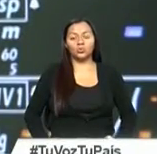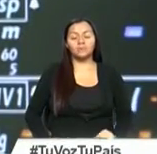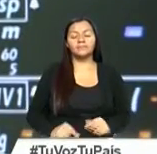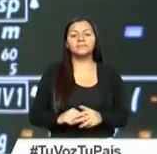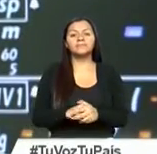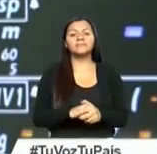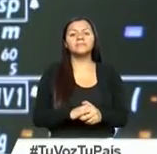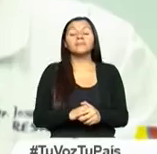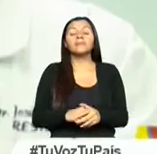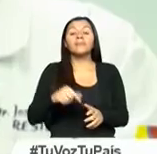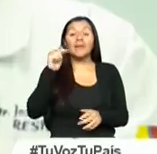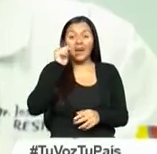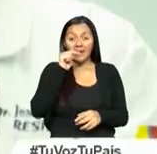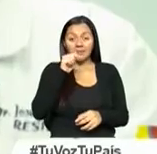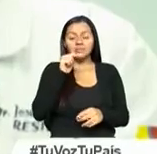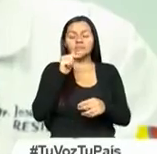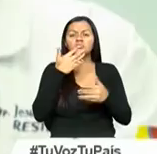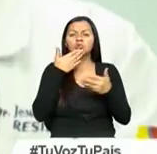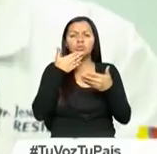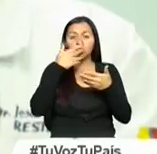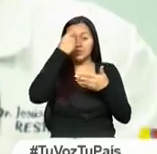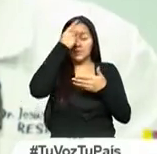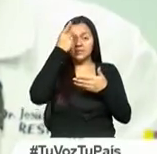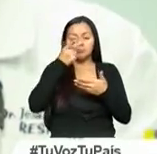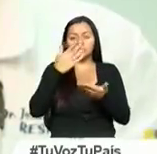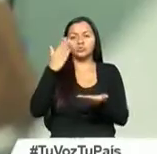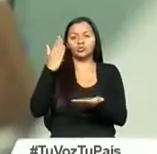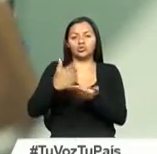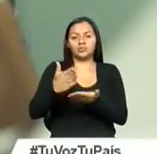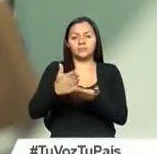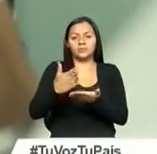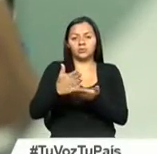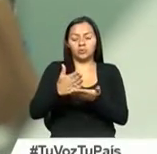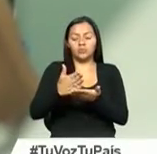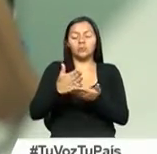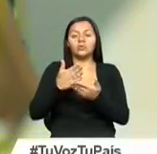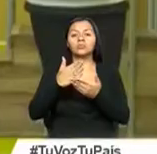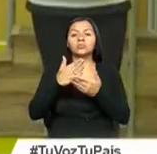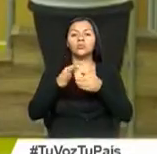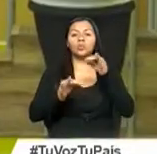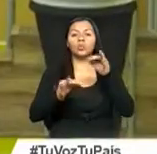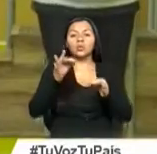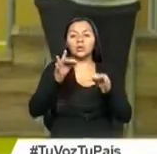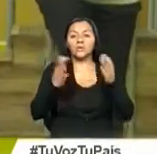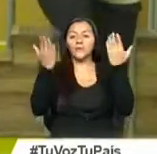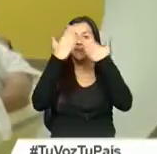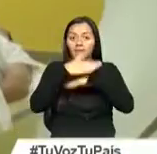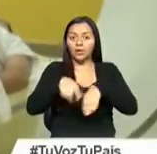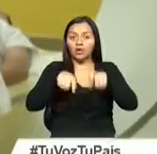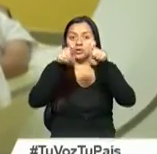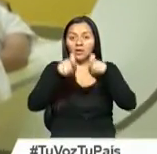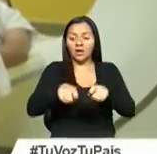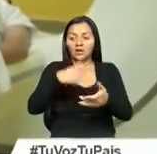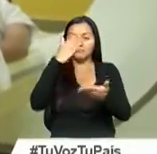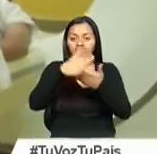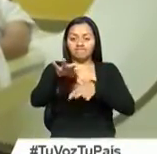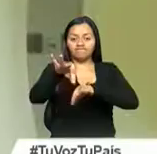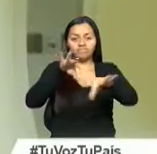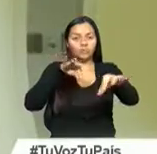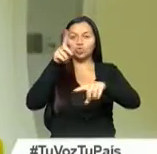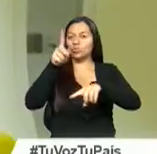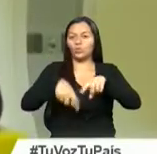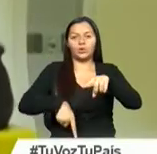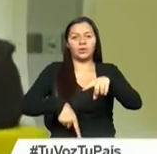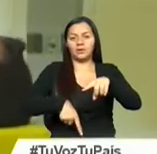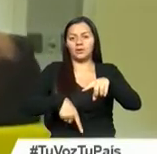prepagada. Entre aquellas medidas se encuentra la suspensión temporal de los defectos jurídicos de las terminaciones unilaterales de los contratos